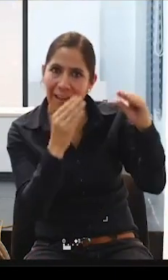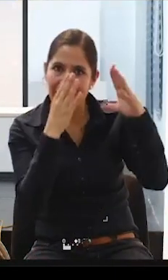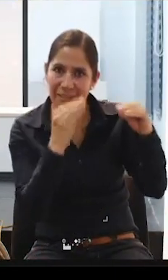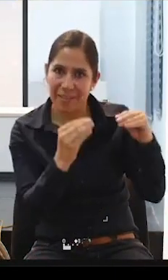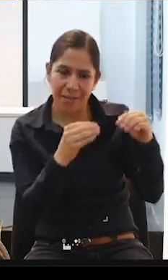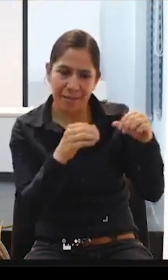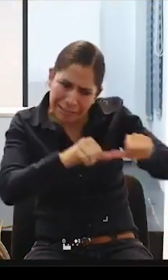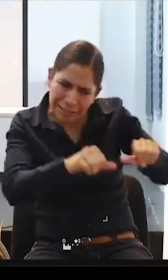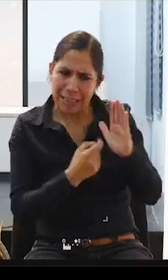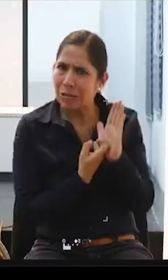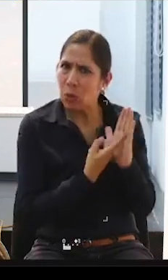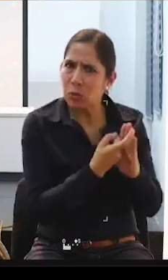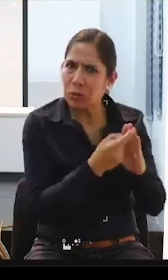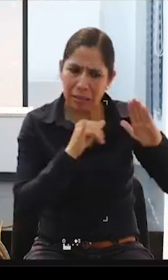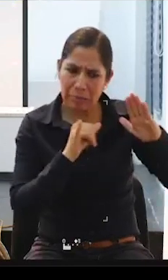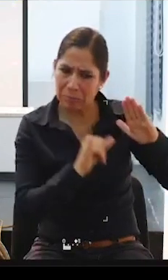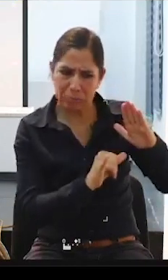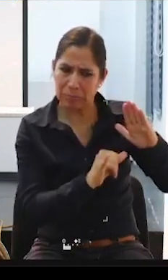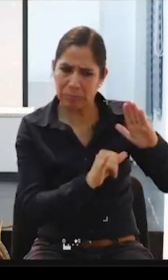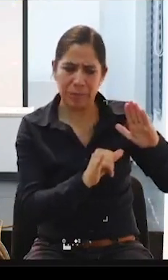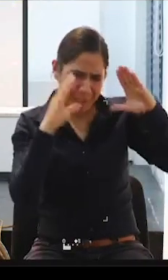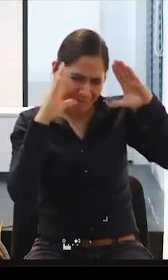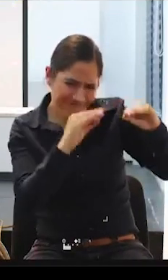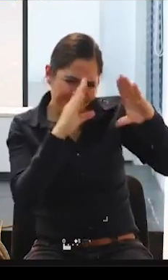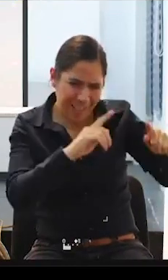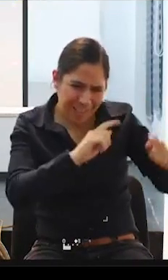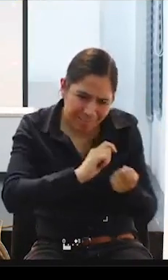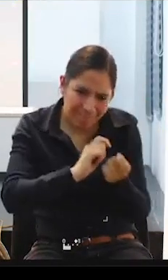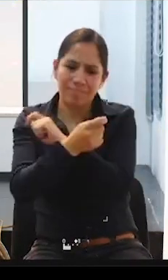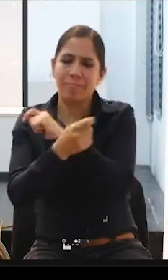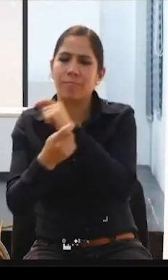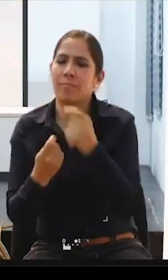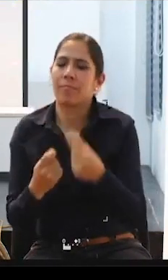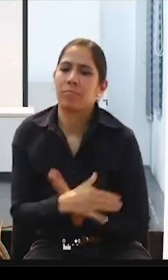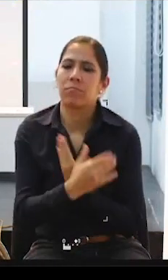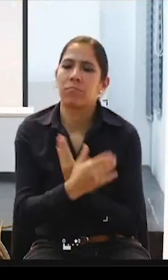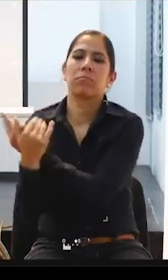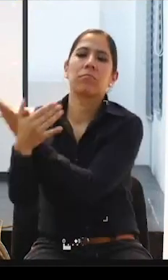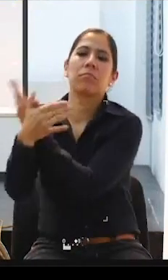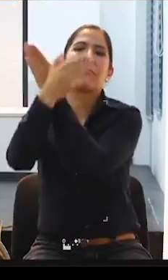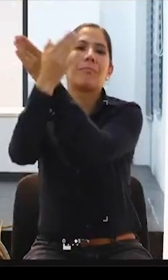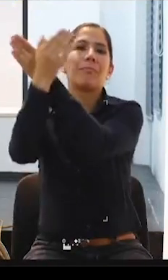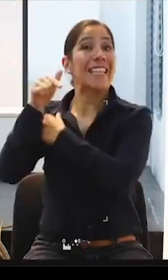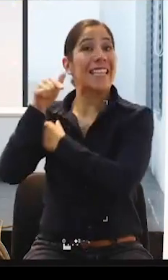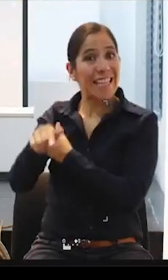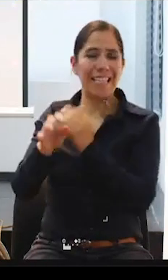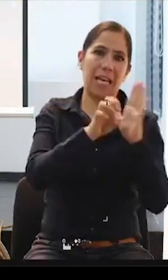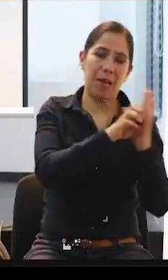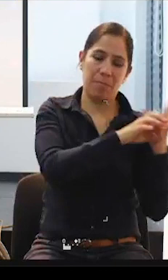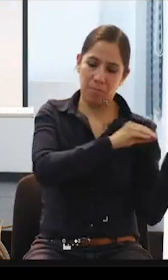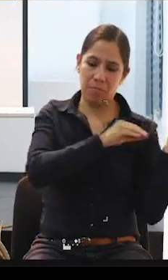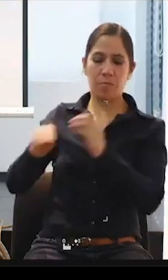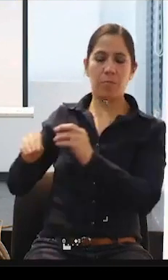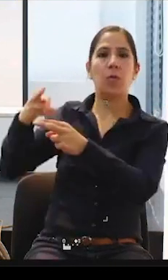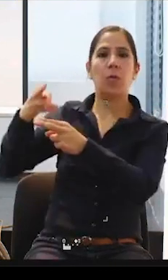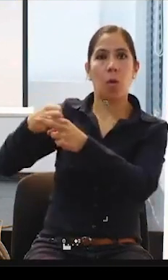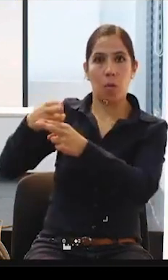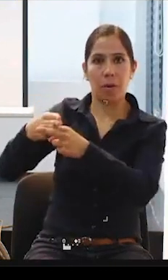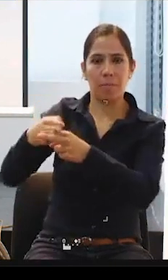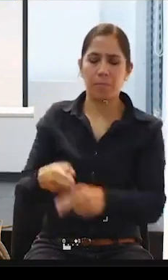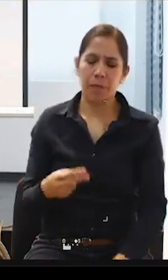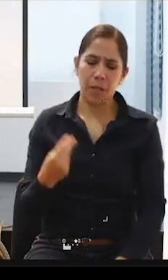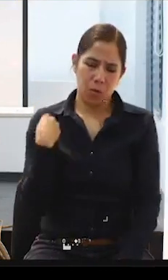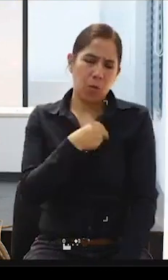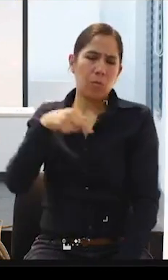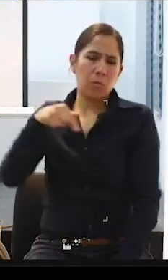¿verdad?, en este caso en una mariposa, y vuelan libre para vivir su vida independiente, esa fue la analogía, y por eso buscamos ese nombre. Desde el Centro de Independiente